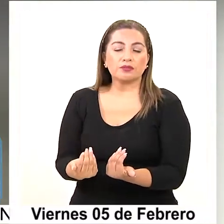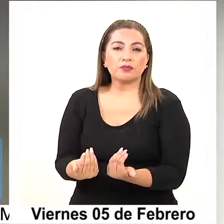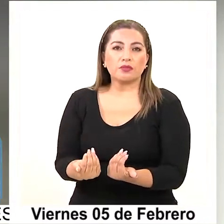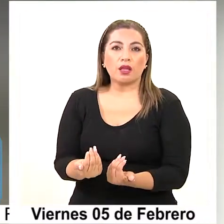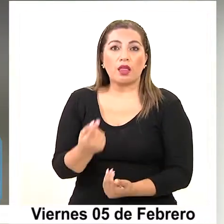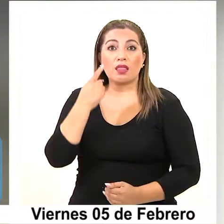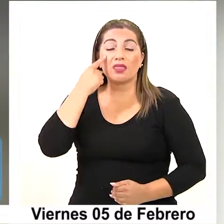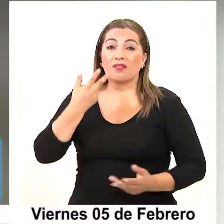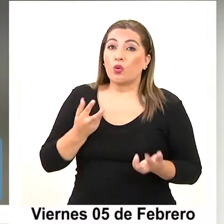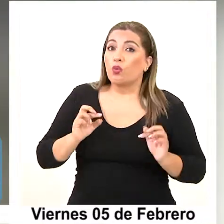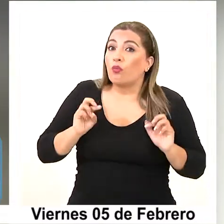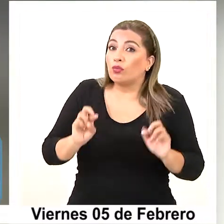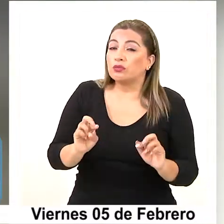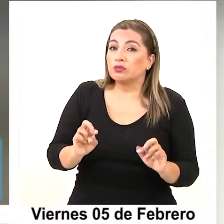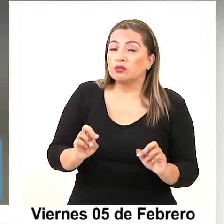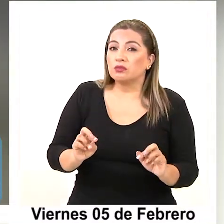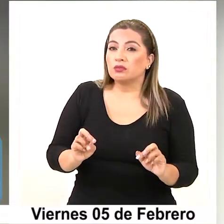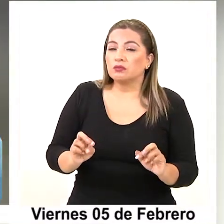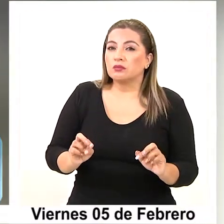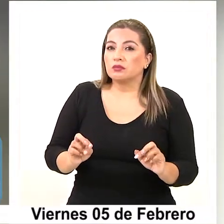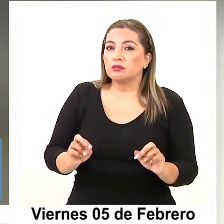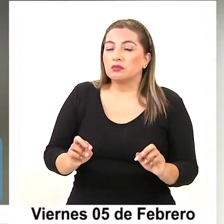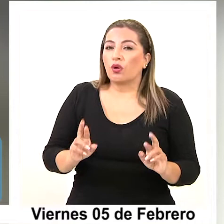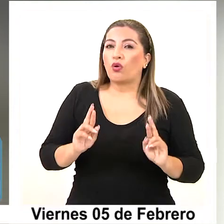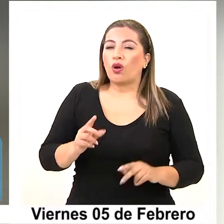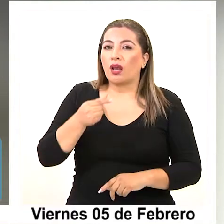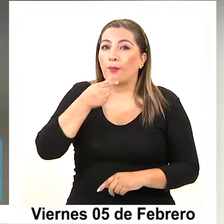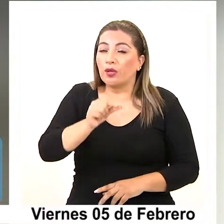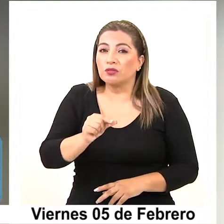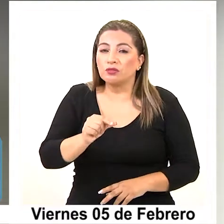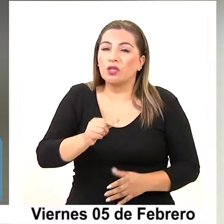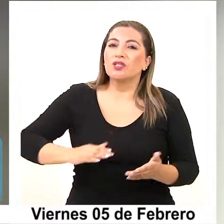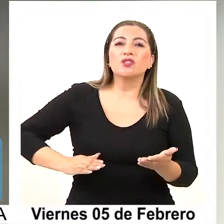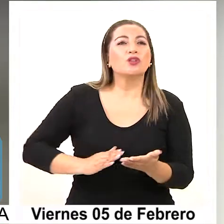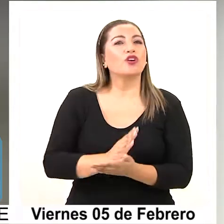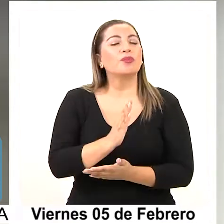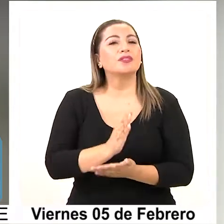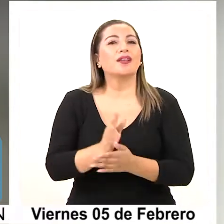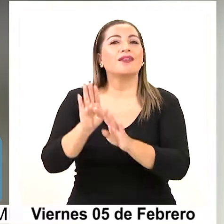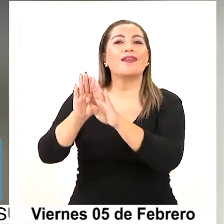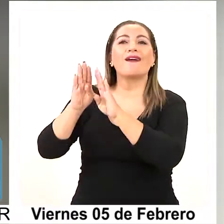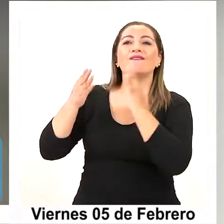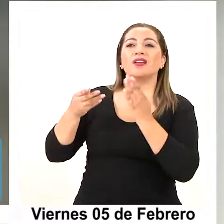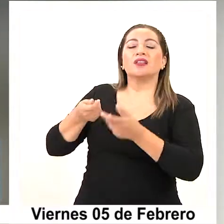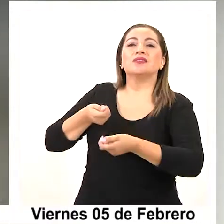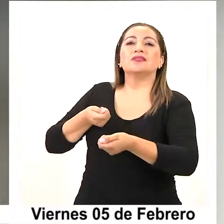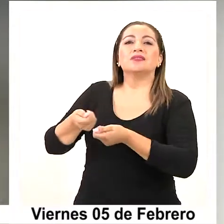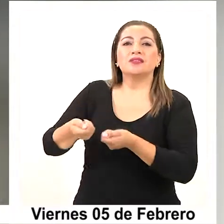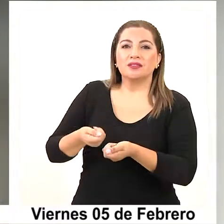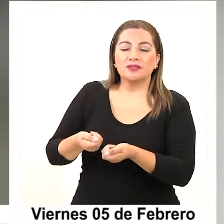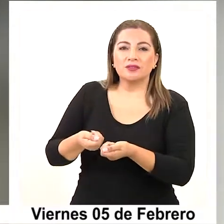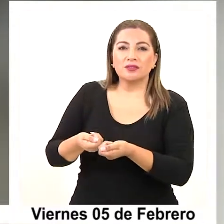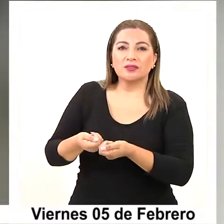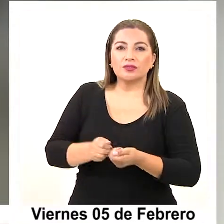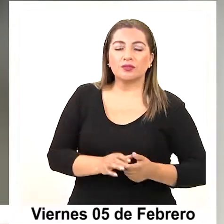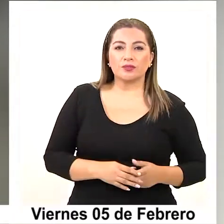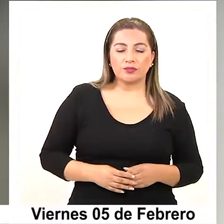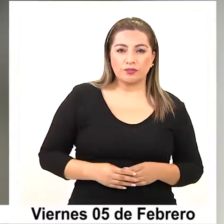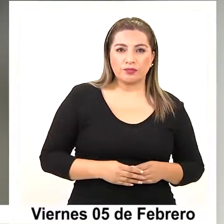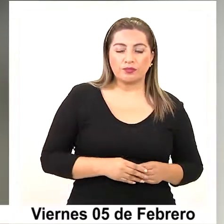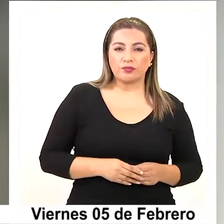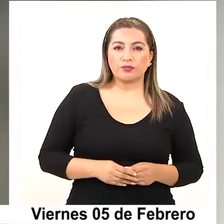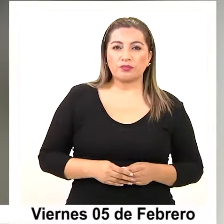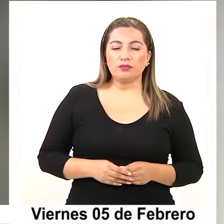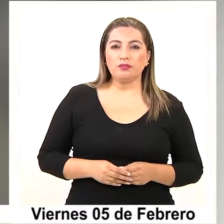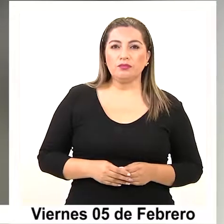posibilidad que más temprano que tarde se pueda empezar a abrir, ojalá así sea, debido